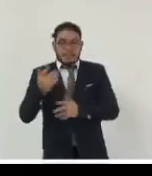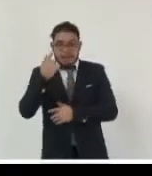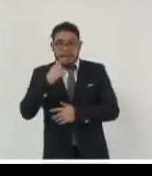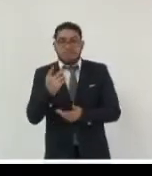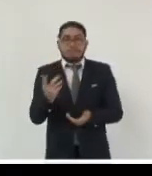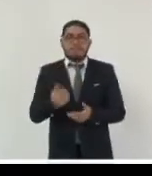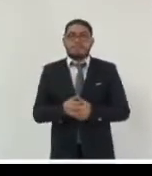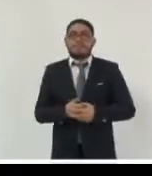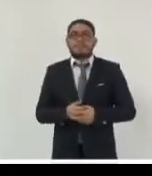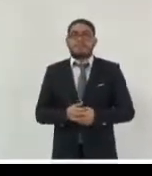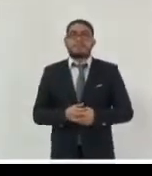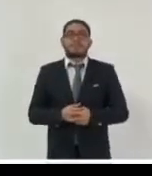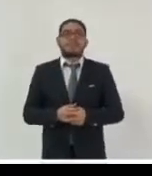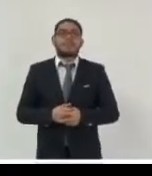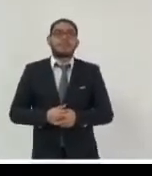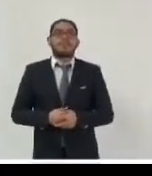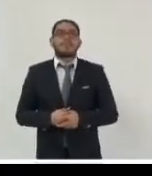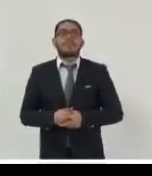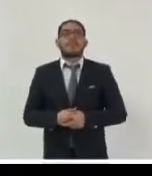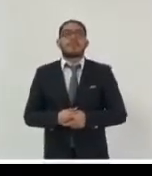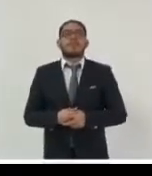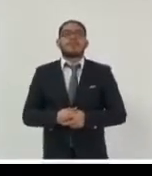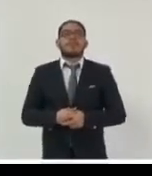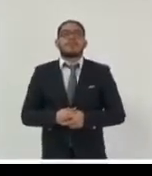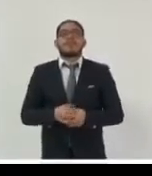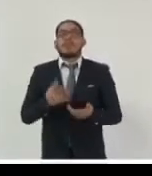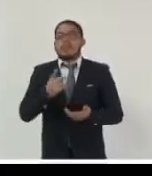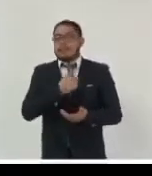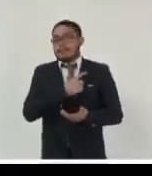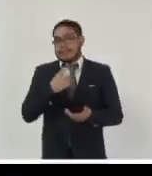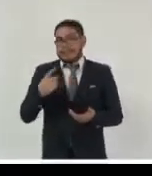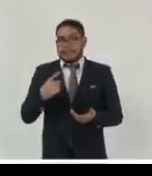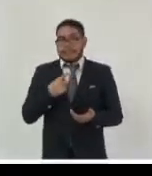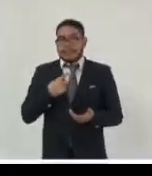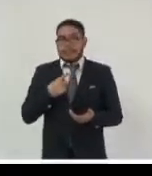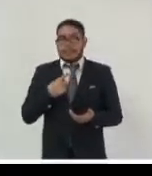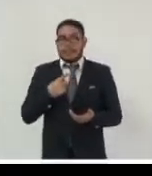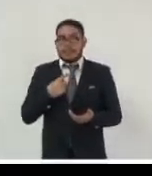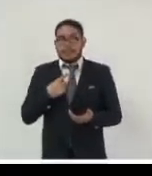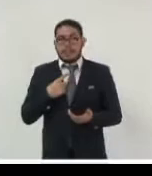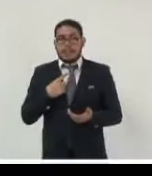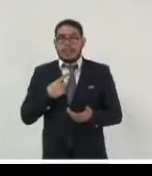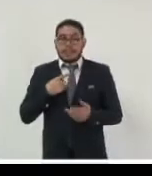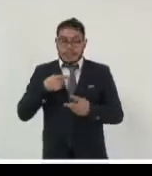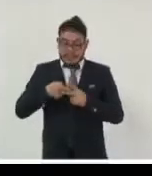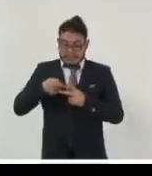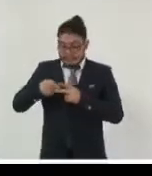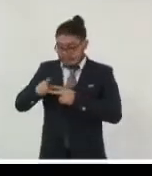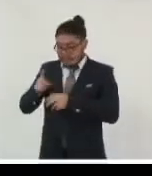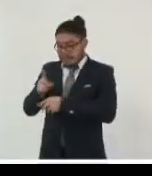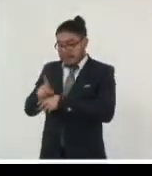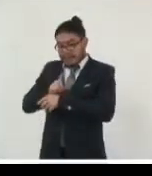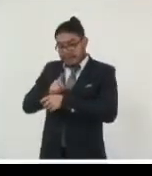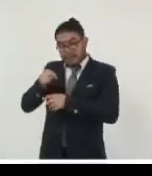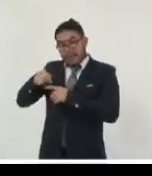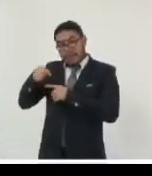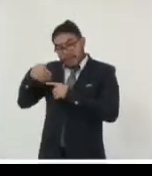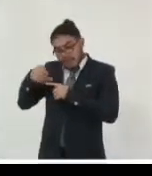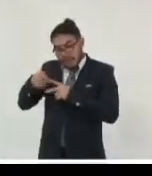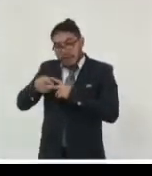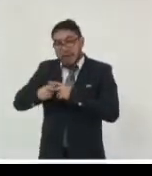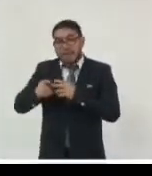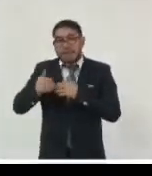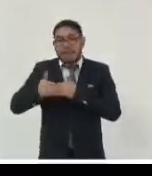guerra de las galaxias se veía como algo en algún momento no eso ya está